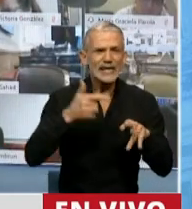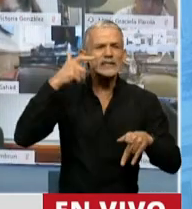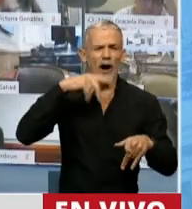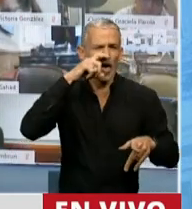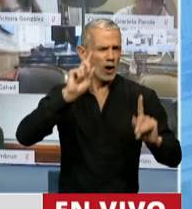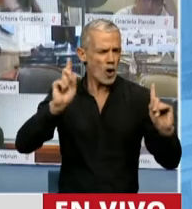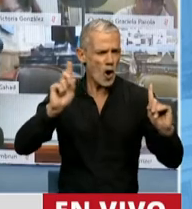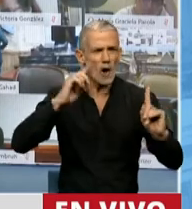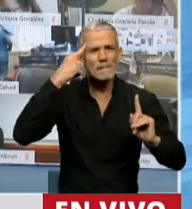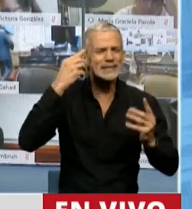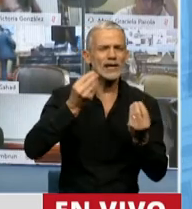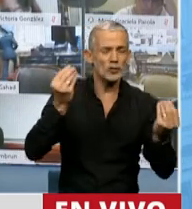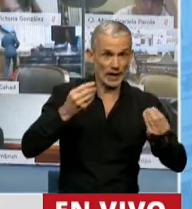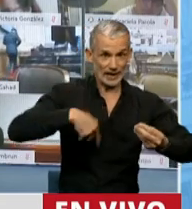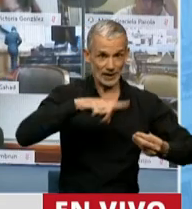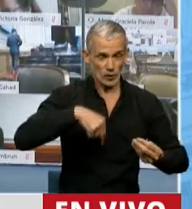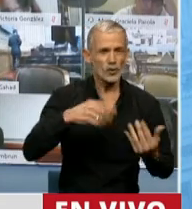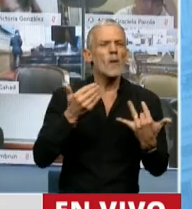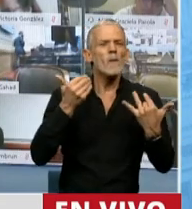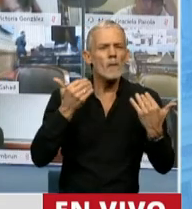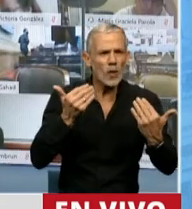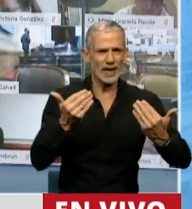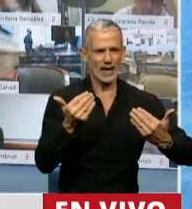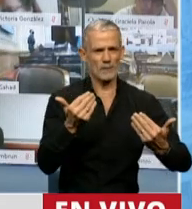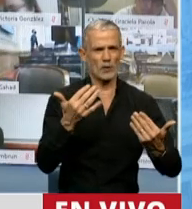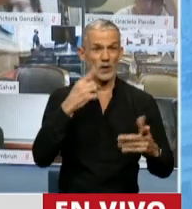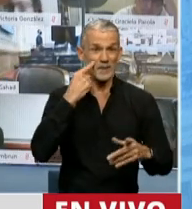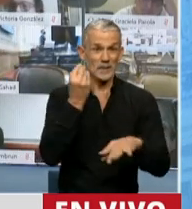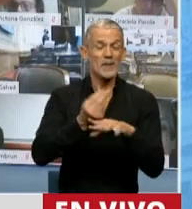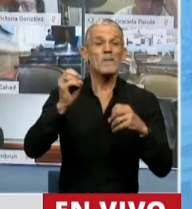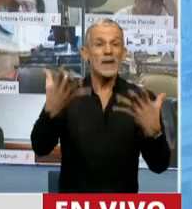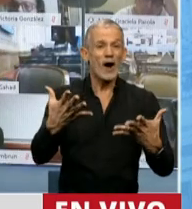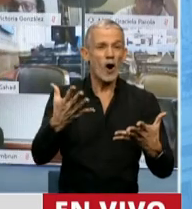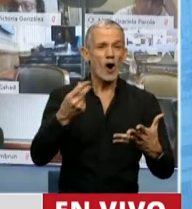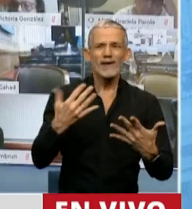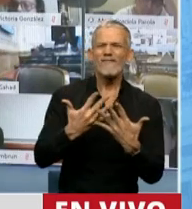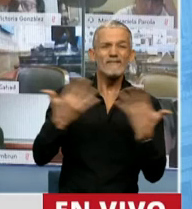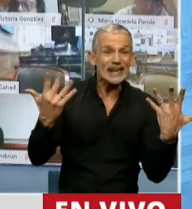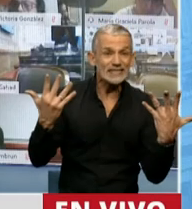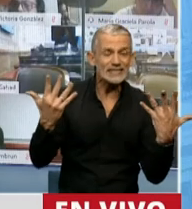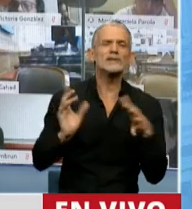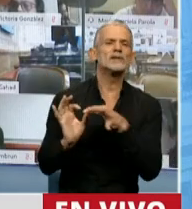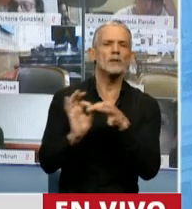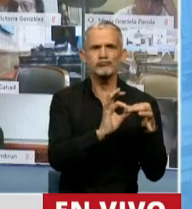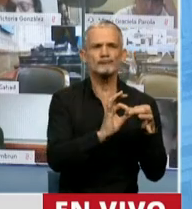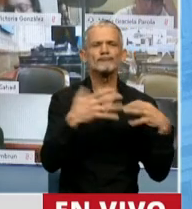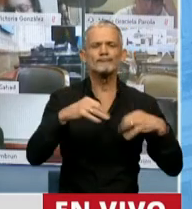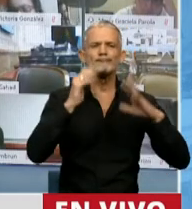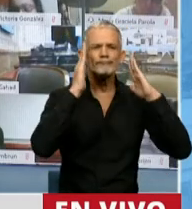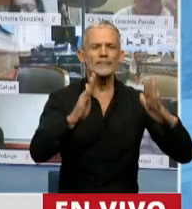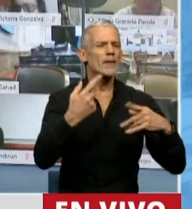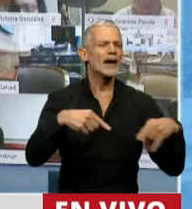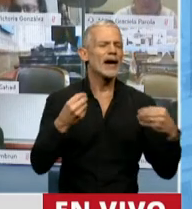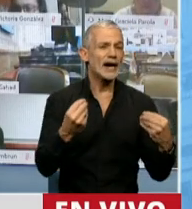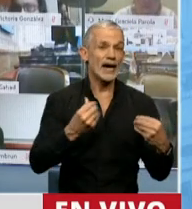soberbia, pensando que la posibilidad de vivir mejor y ser felices tiene que ver centralmente